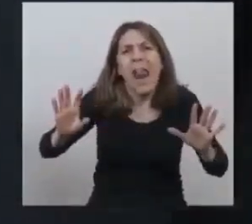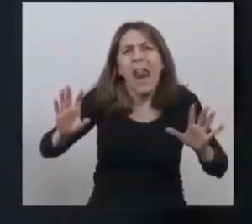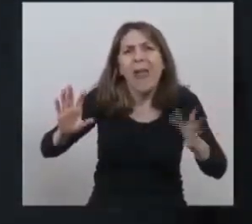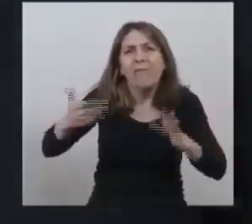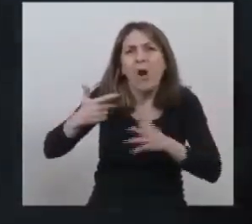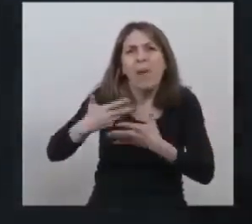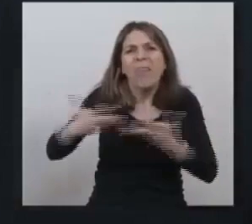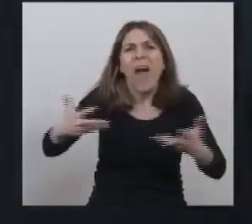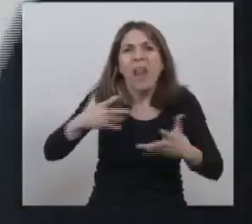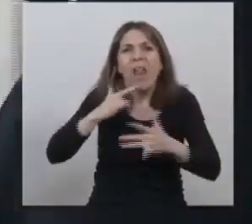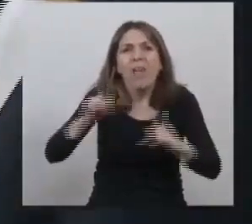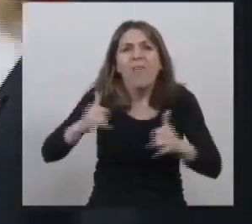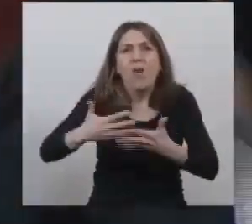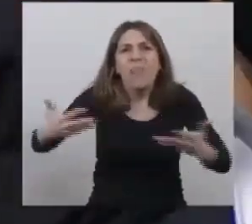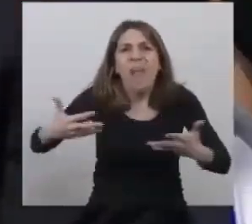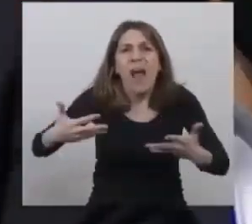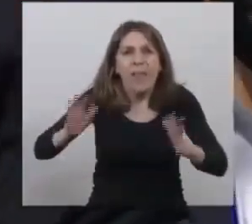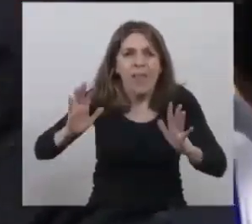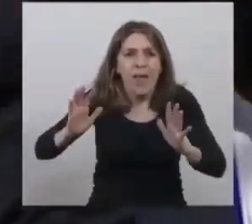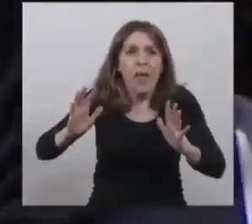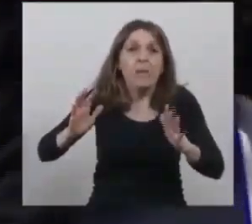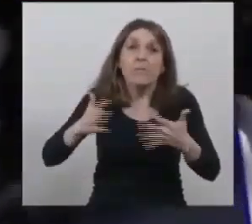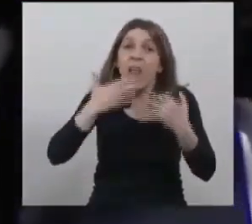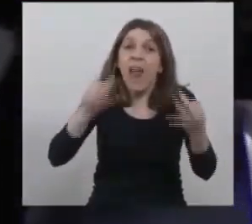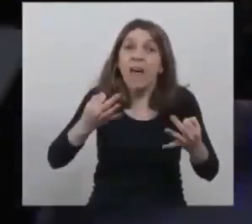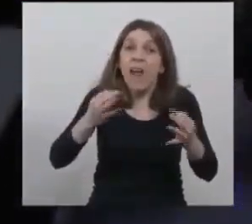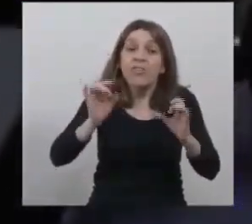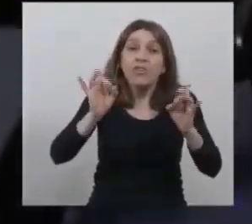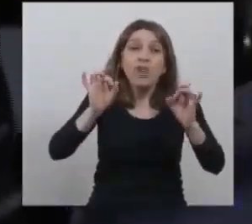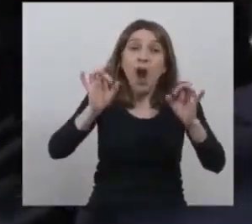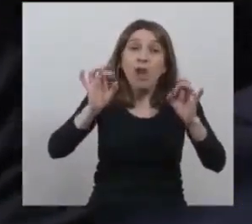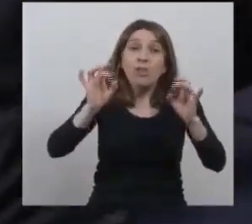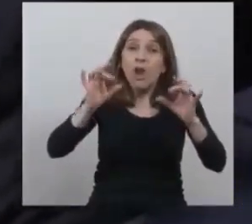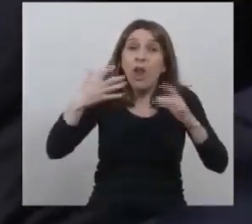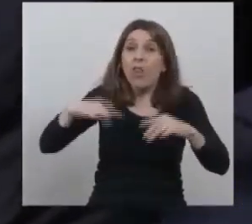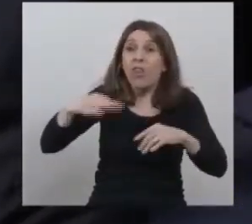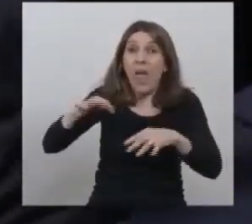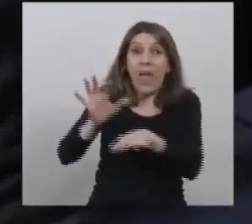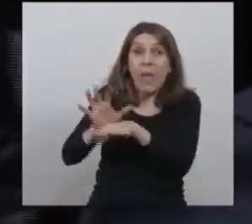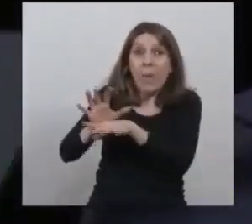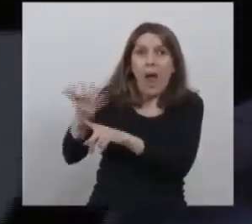tardíamente y la verdad lo único que tiene que hacer es alertarnos